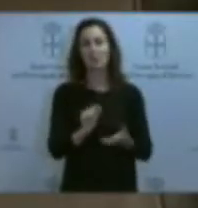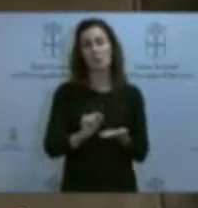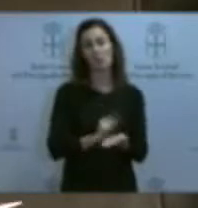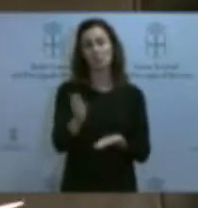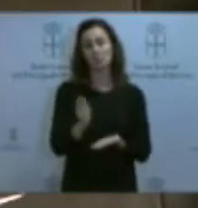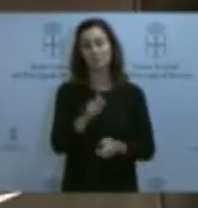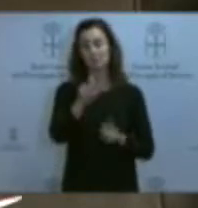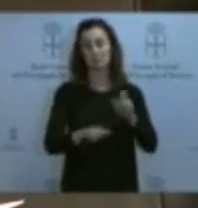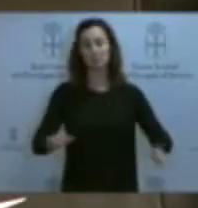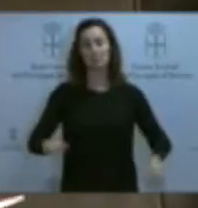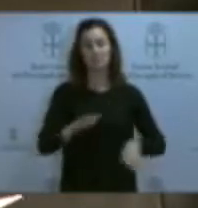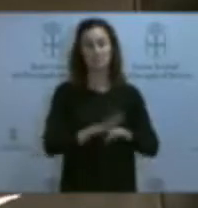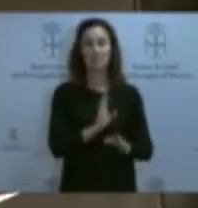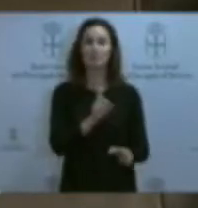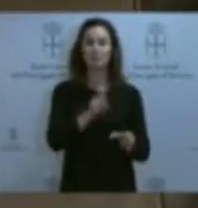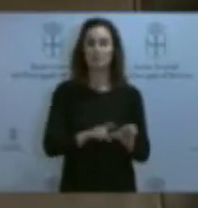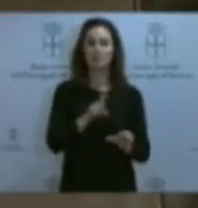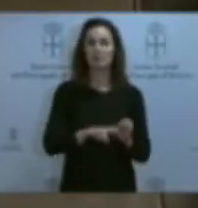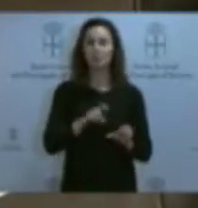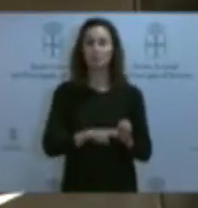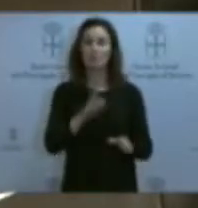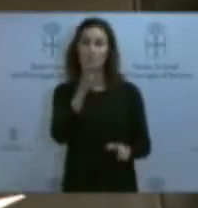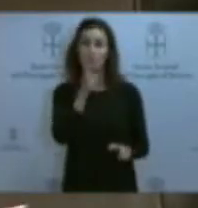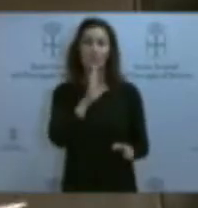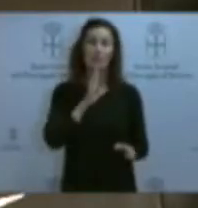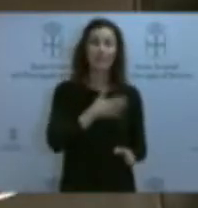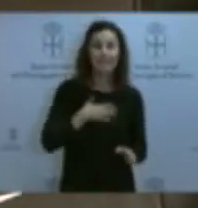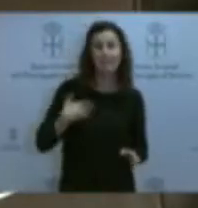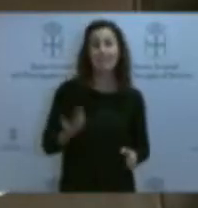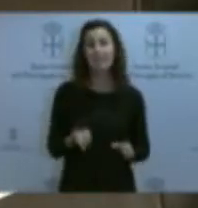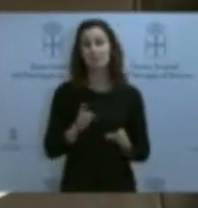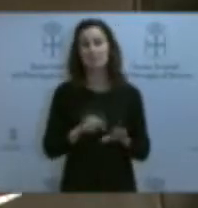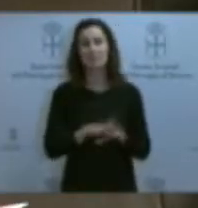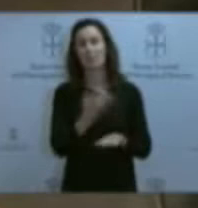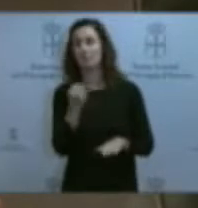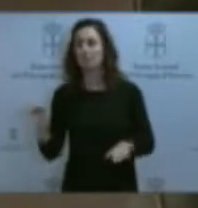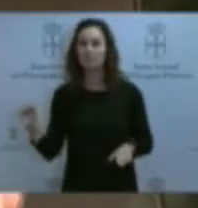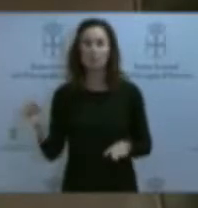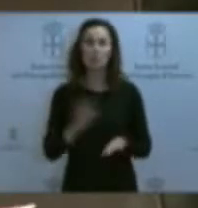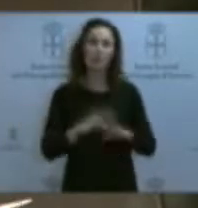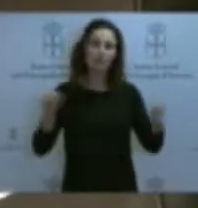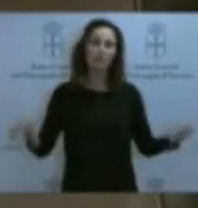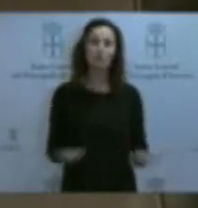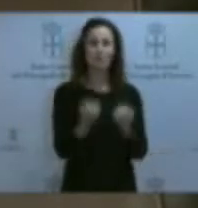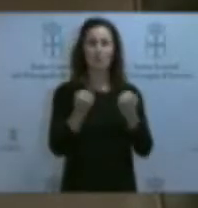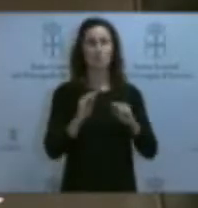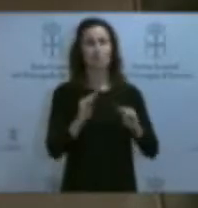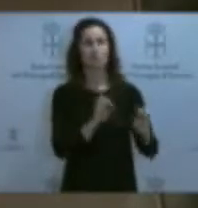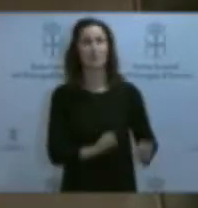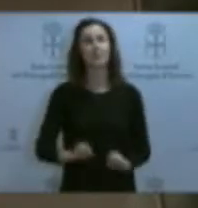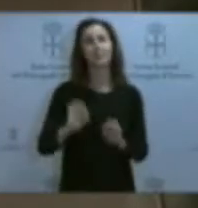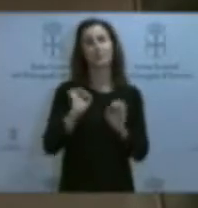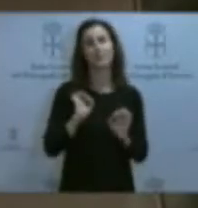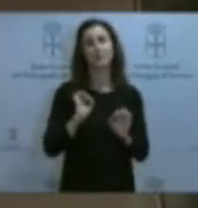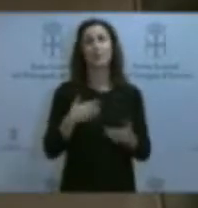en esta rueda en la que se empeñen en meter a todo el mundo, no solo para que miren para otro lado, sino también para que actúen a la defensiva ante actuaciones